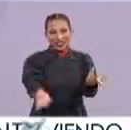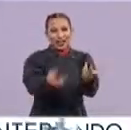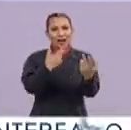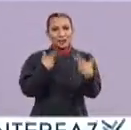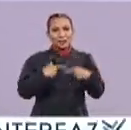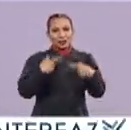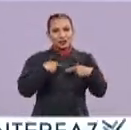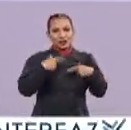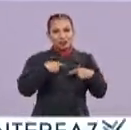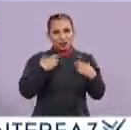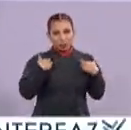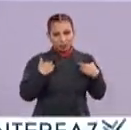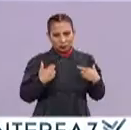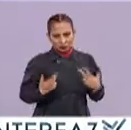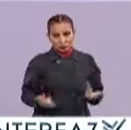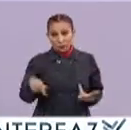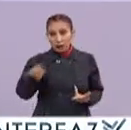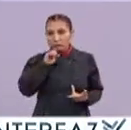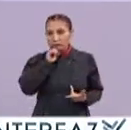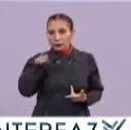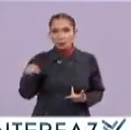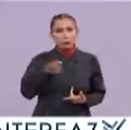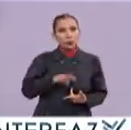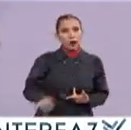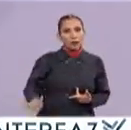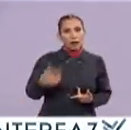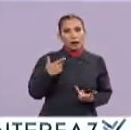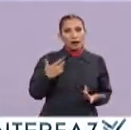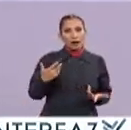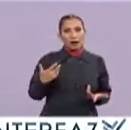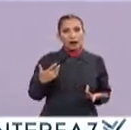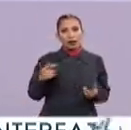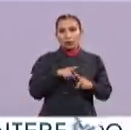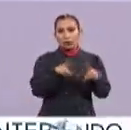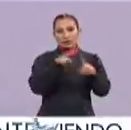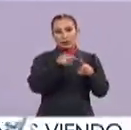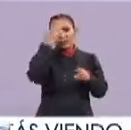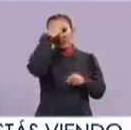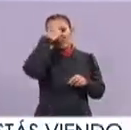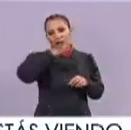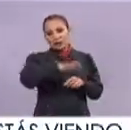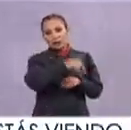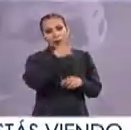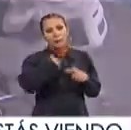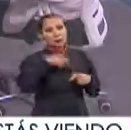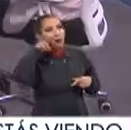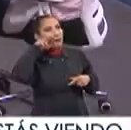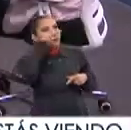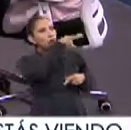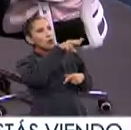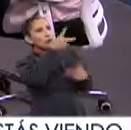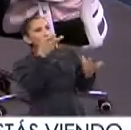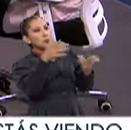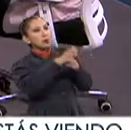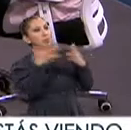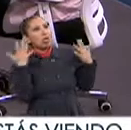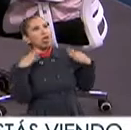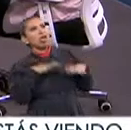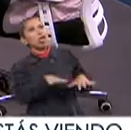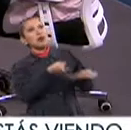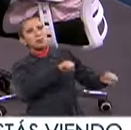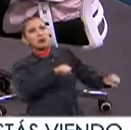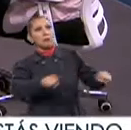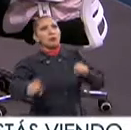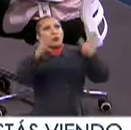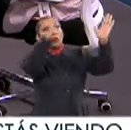o humana Pero no, puede ser basado a partir de muchas experiencias Alguien que vio, pues quedó impactado por el